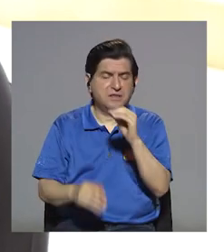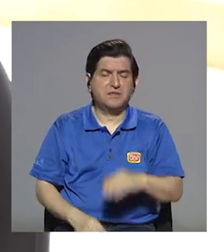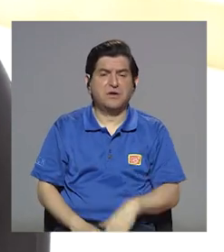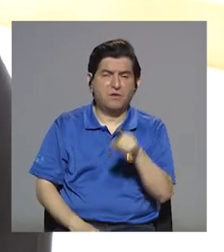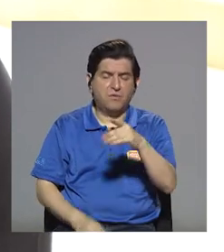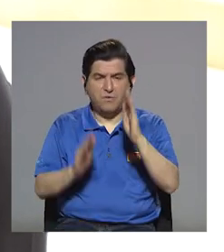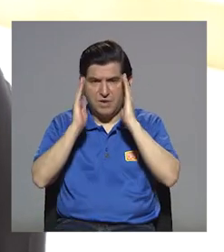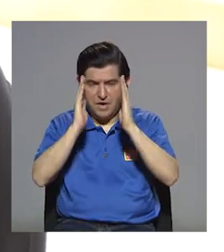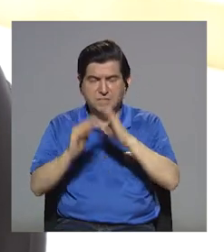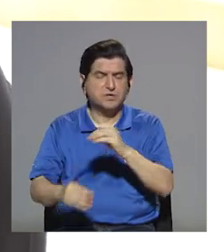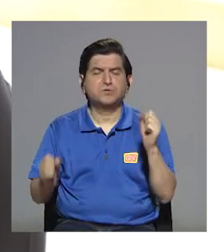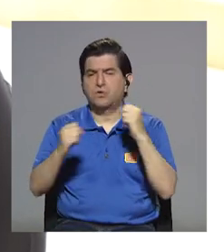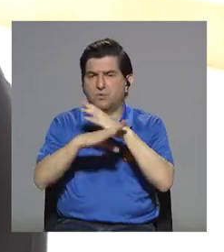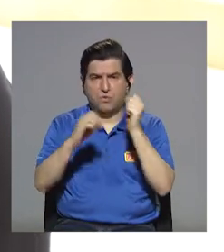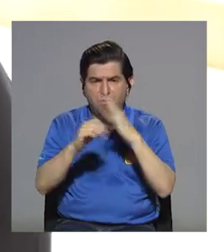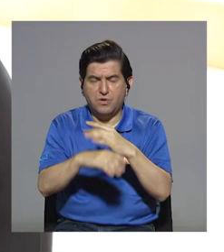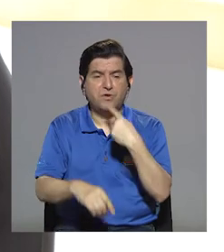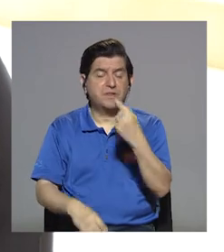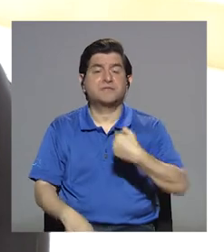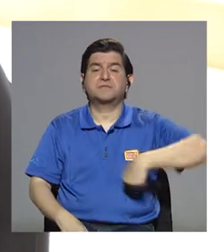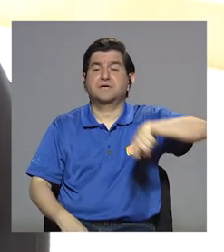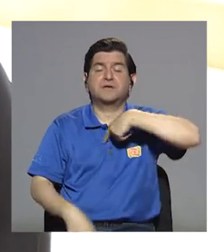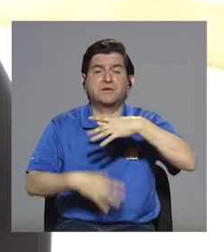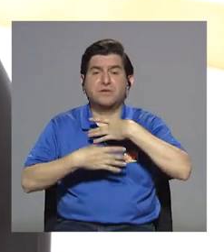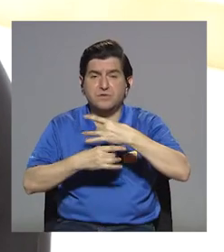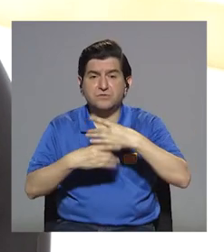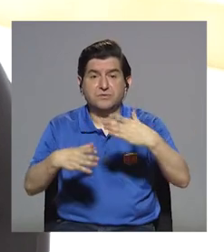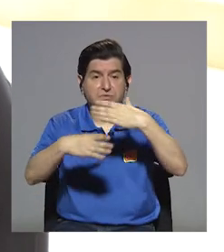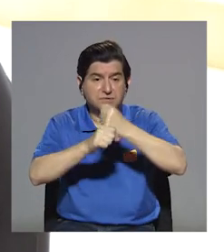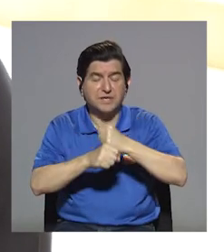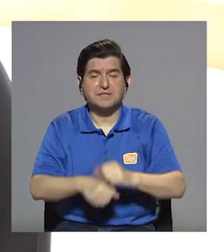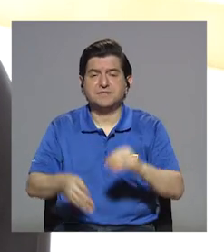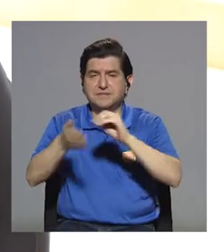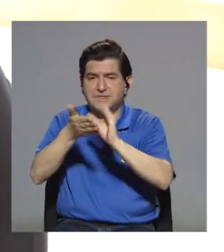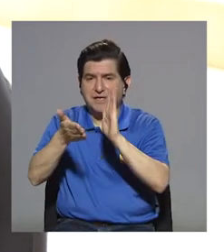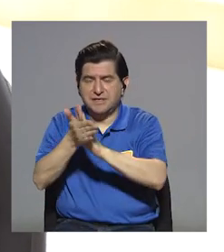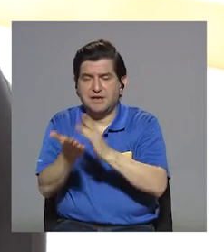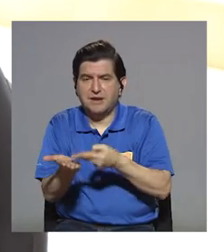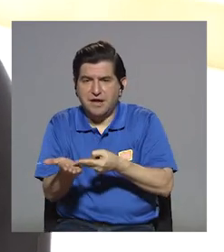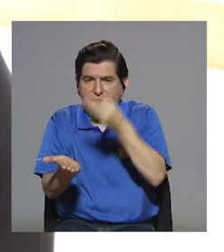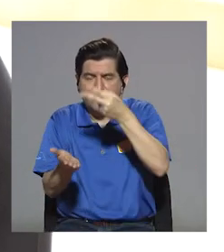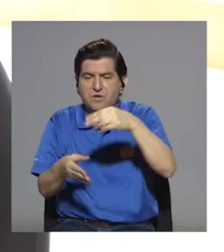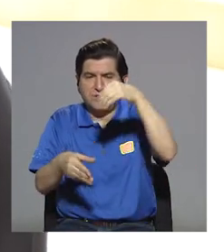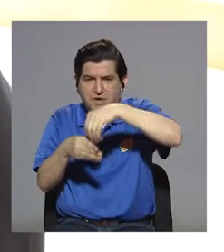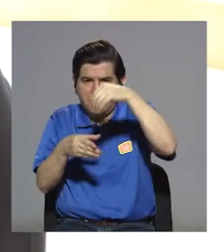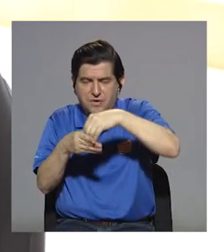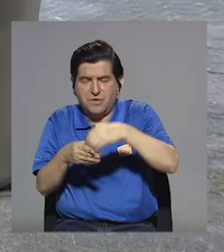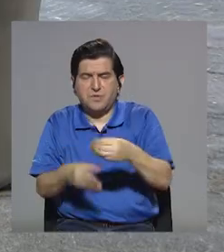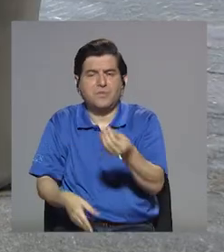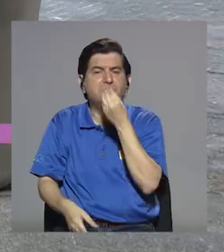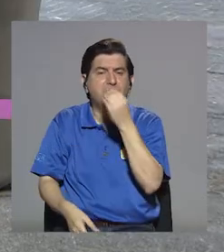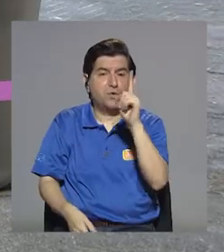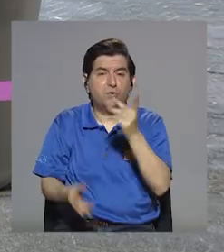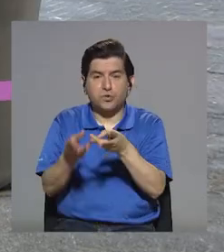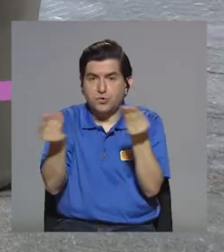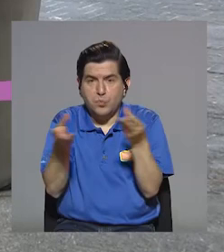recepción o por correo electrónico. Entonces, nos dicen, estamos interesados en que nos realicen un etiquetado nutricional de tal y tal producto.